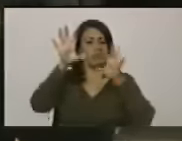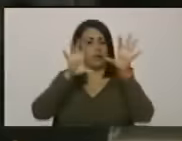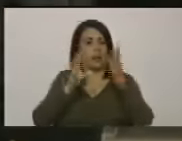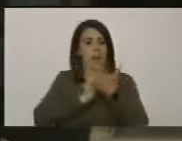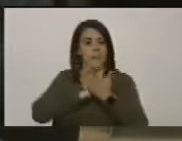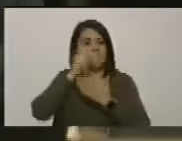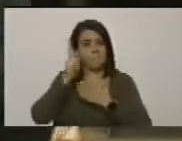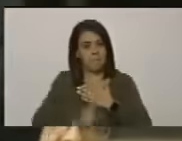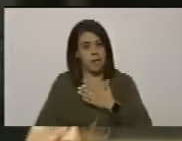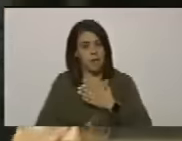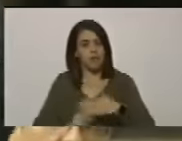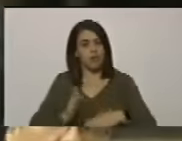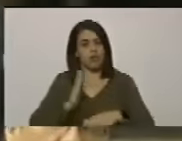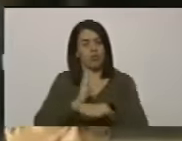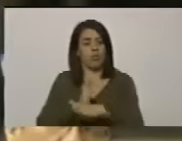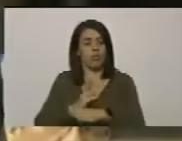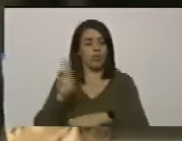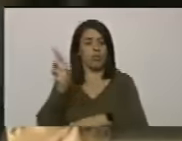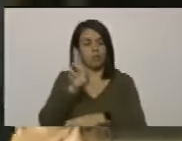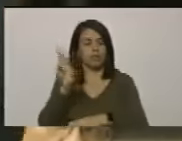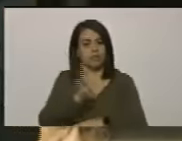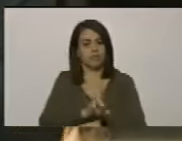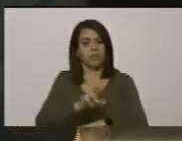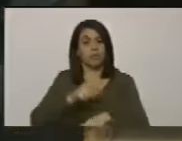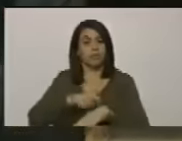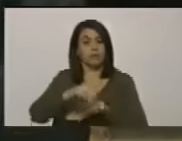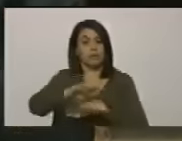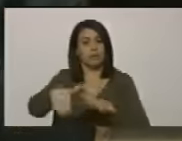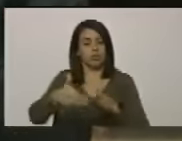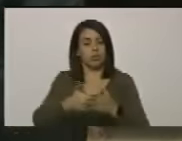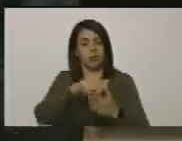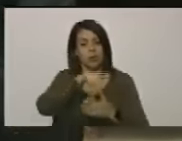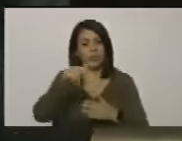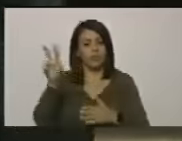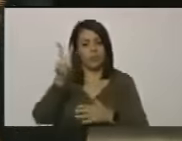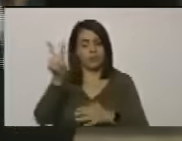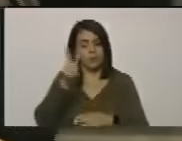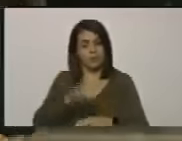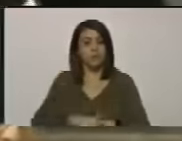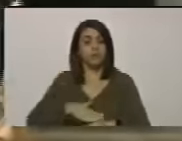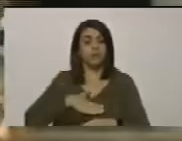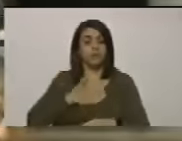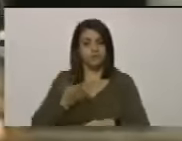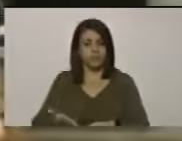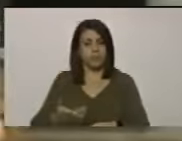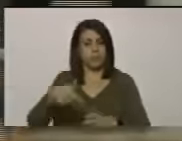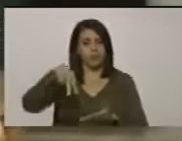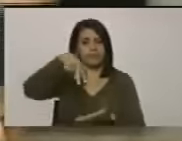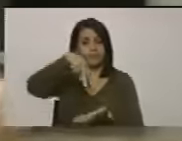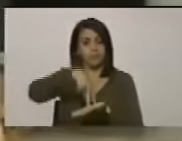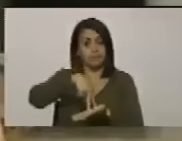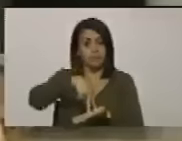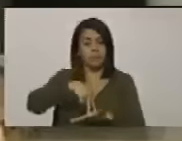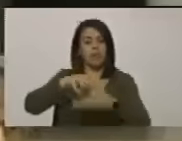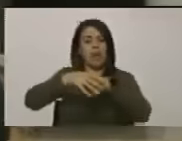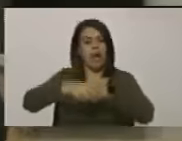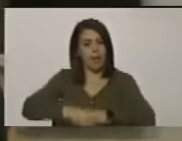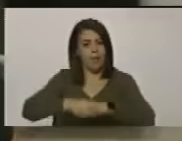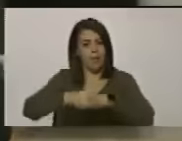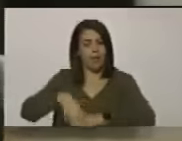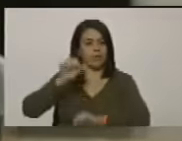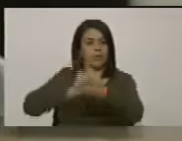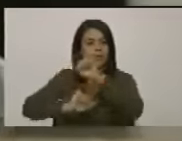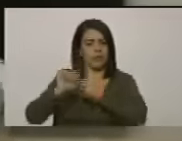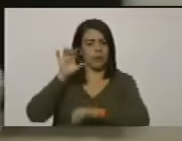conspira contra la república es momento de que todas los venezolanos y los venezolanos nos pongamos de pie nos demos la mano y